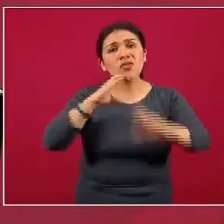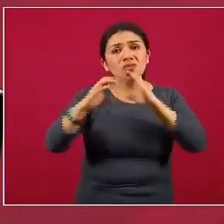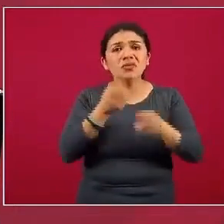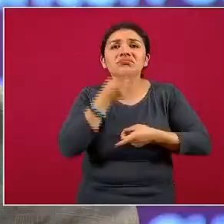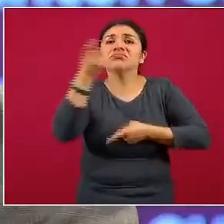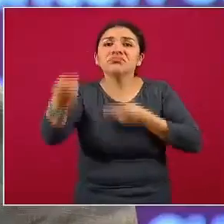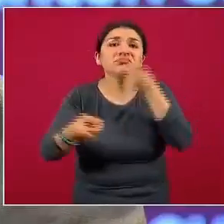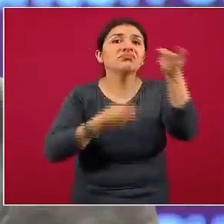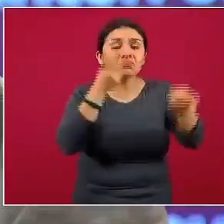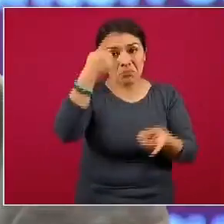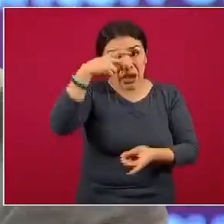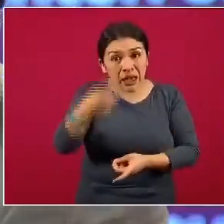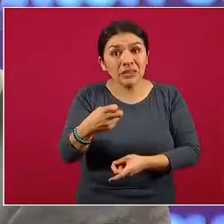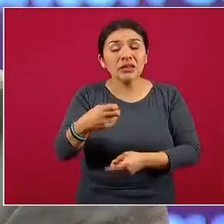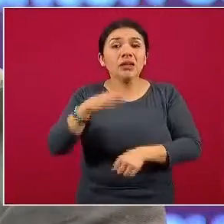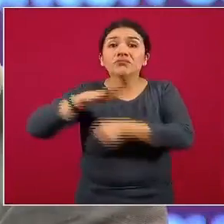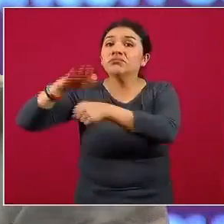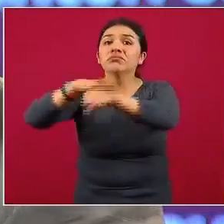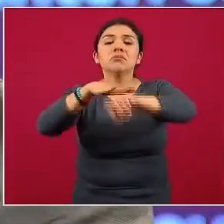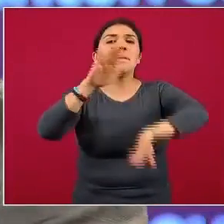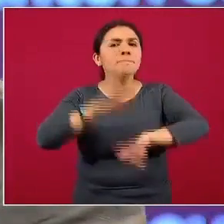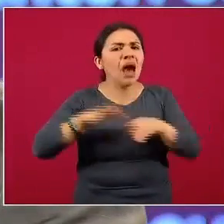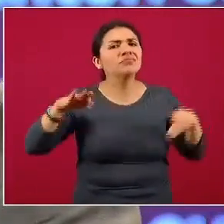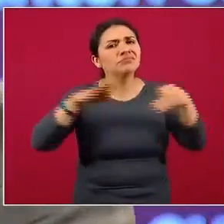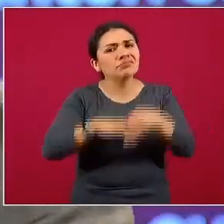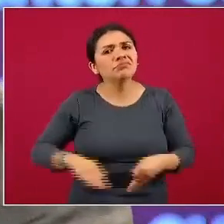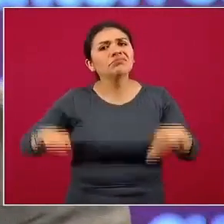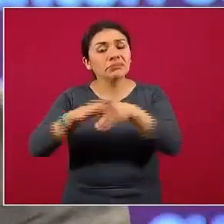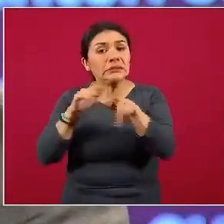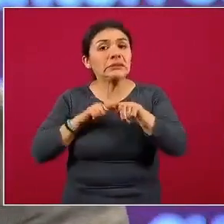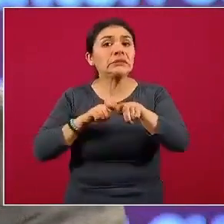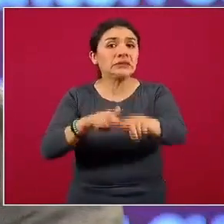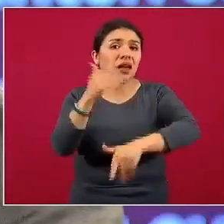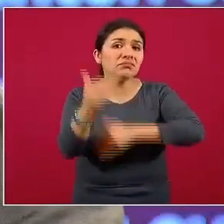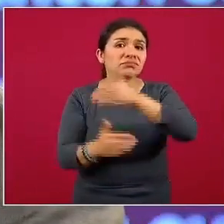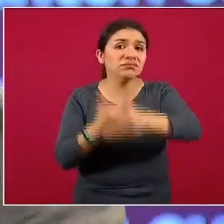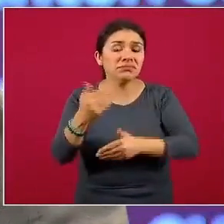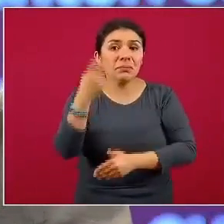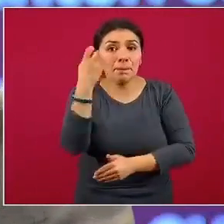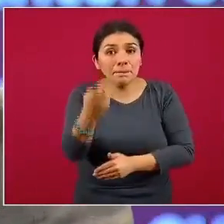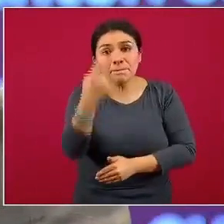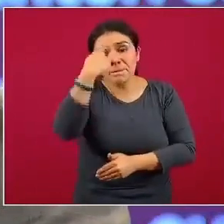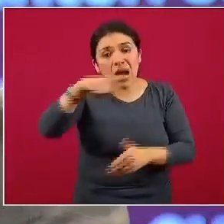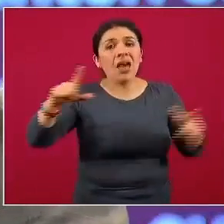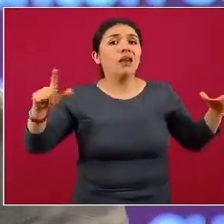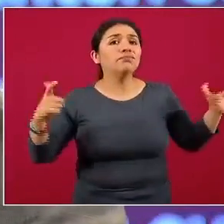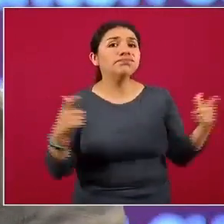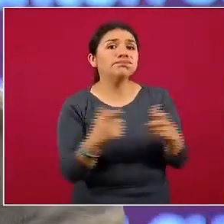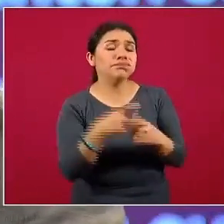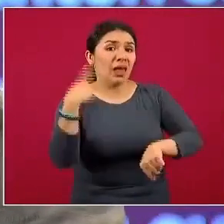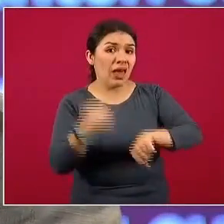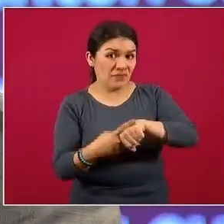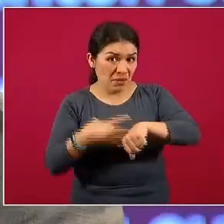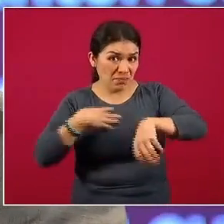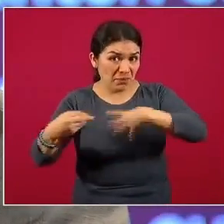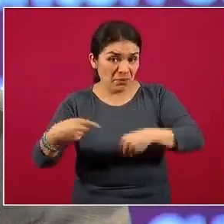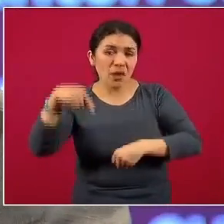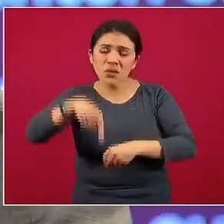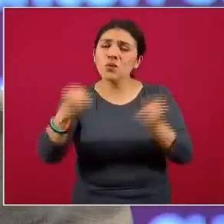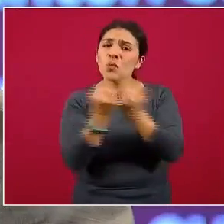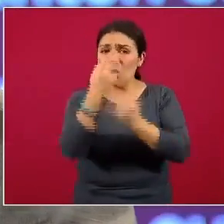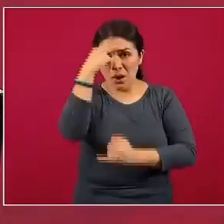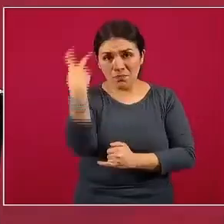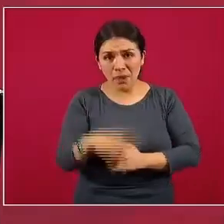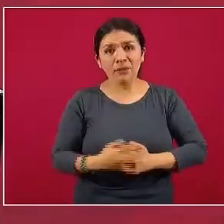comunicadores, a que sea un mensaje muy constante, muy consistente para que reduzcamos esta epidemia también en México.